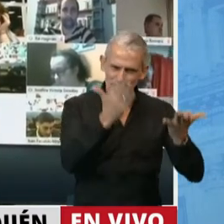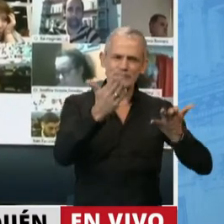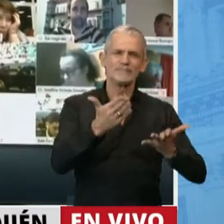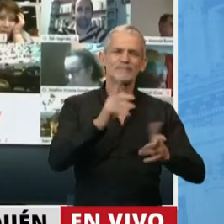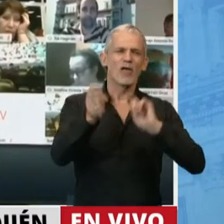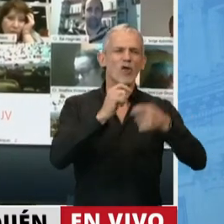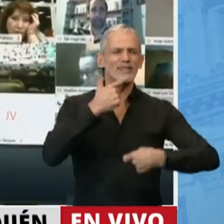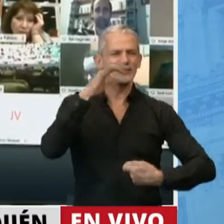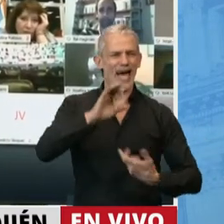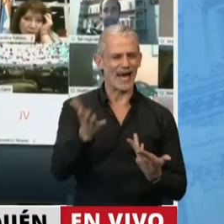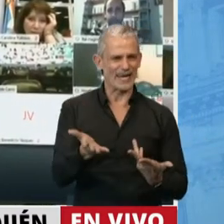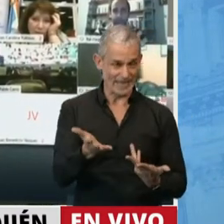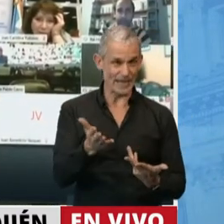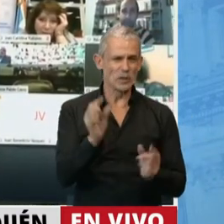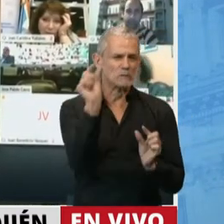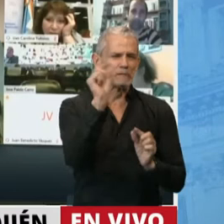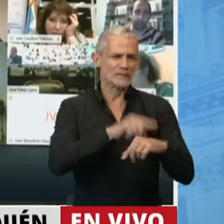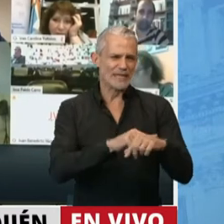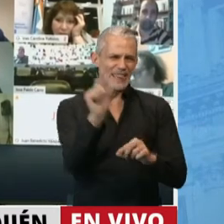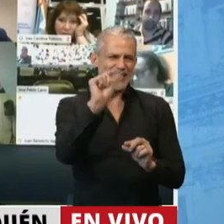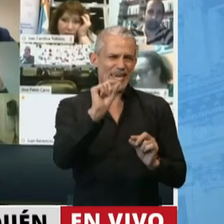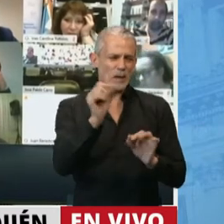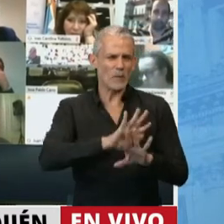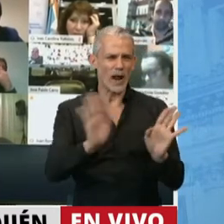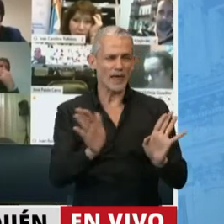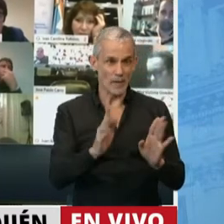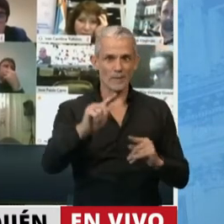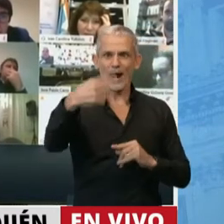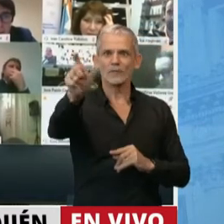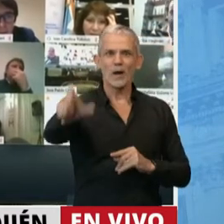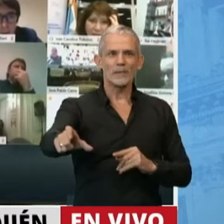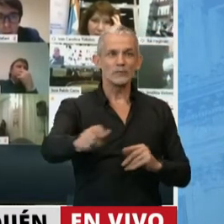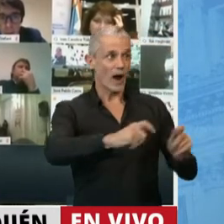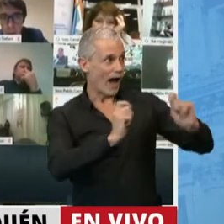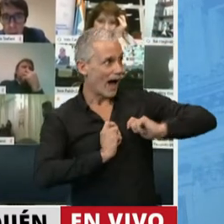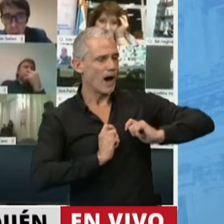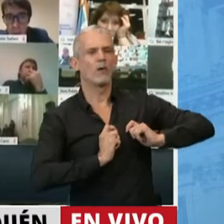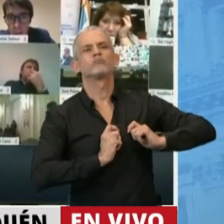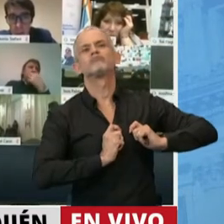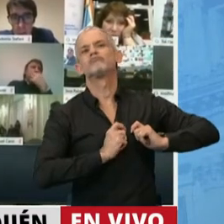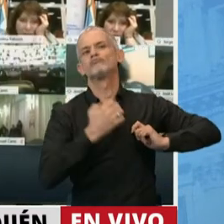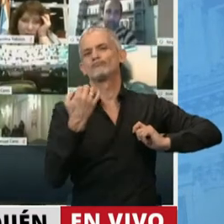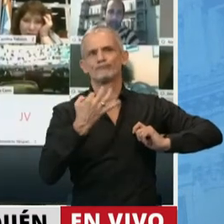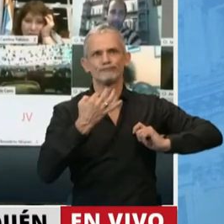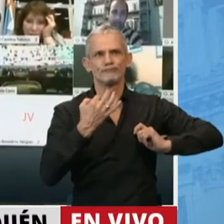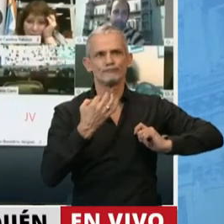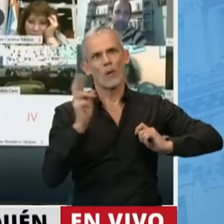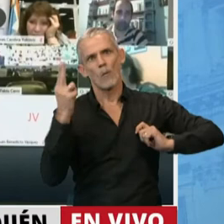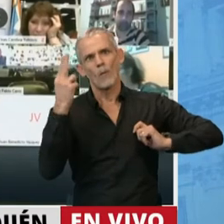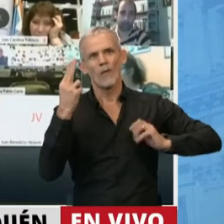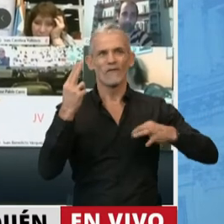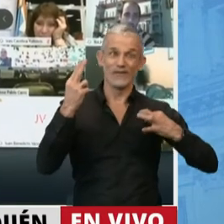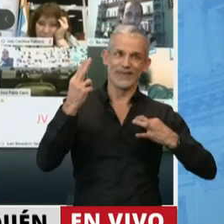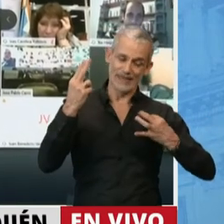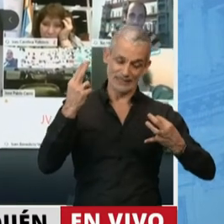Para el que dona es un ratito de su tiempo. Para el otro ese gesto marca la diferencia entre la vida y la muerte.